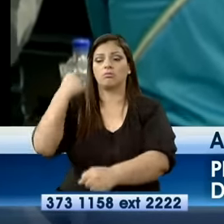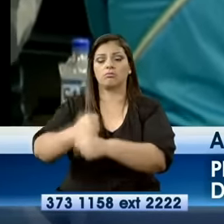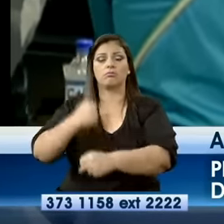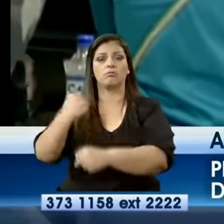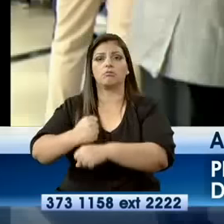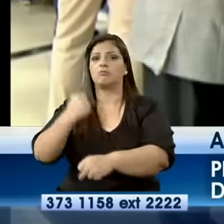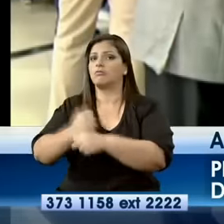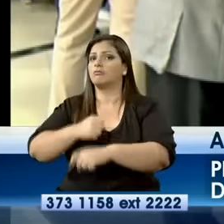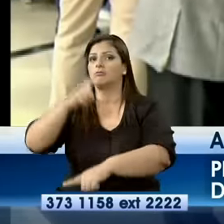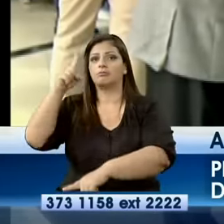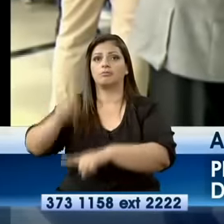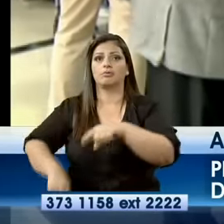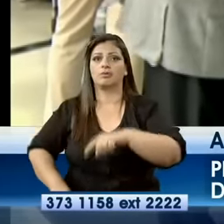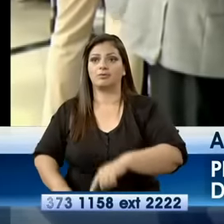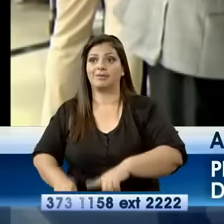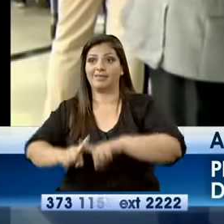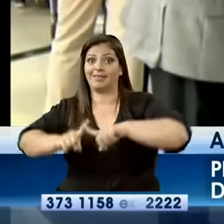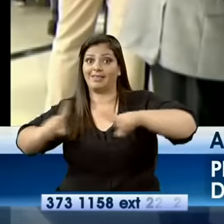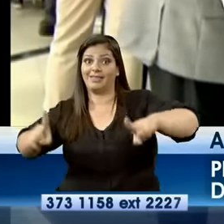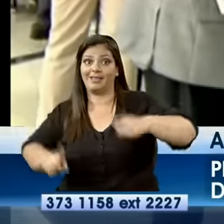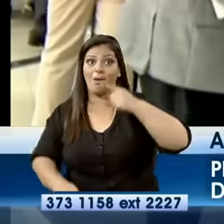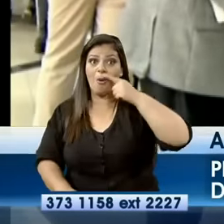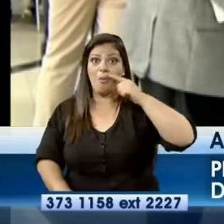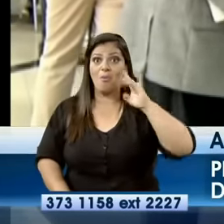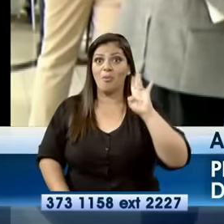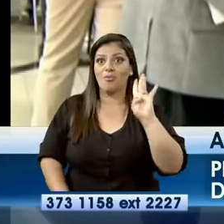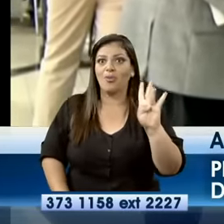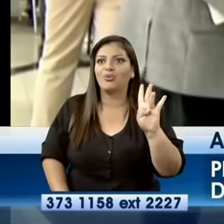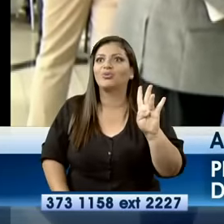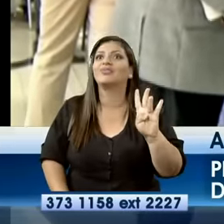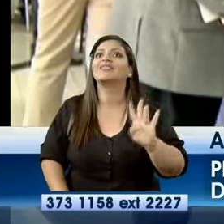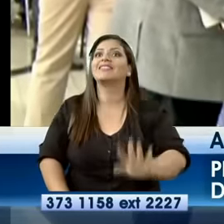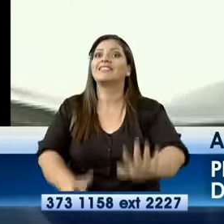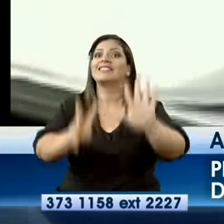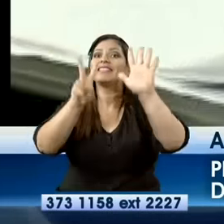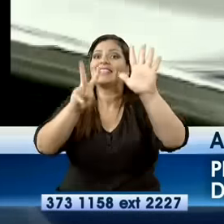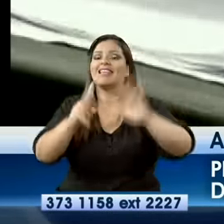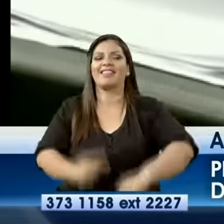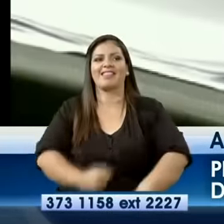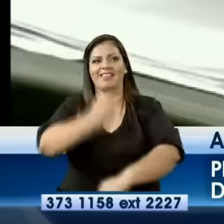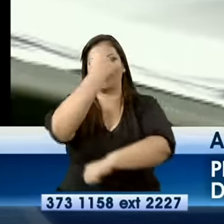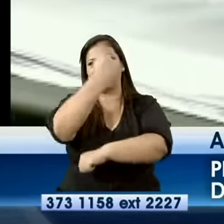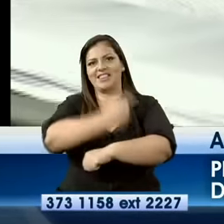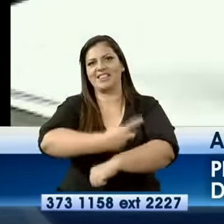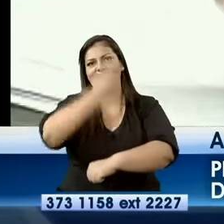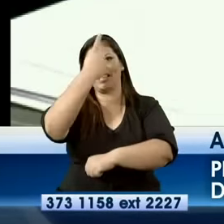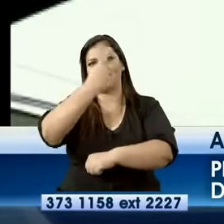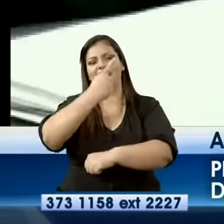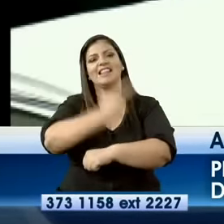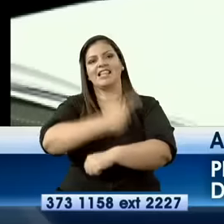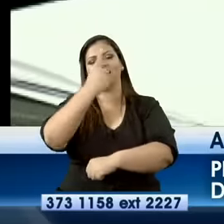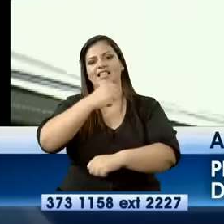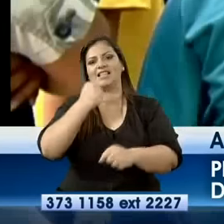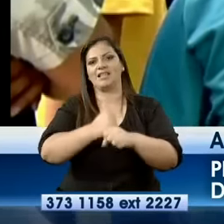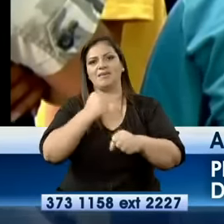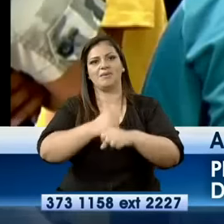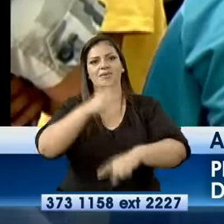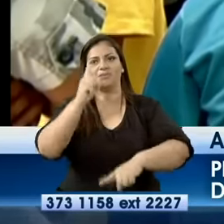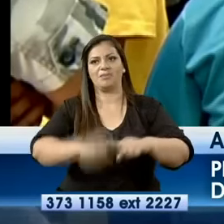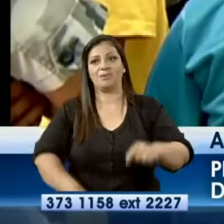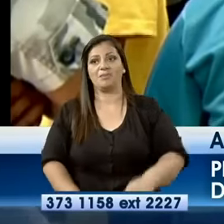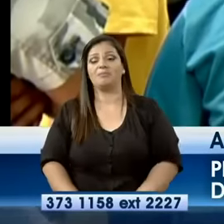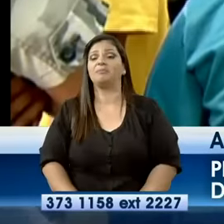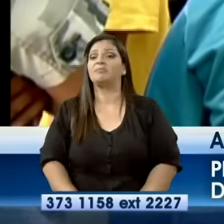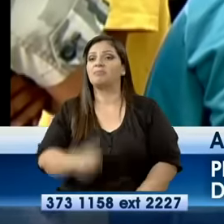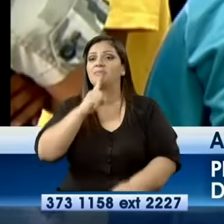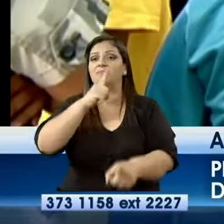infracción. Mientras que él debía guardar siete días de incapacidad, tiempo que ya aplica como un delito. Por eso se